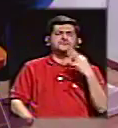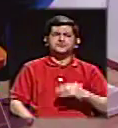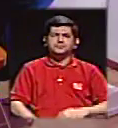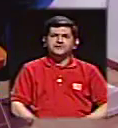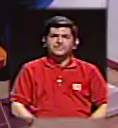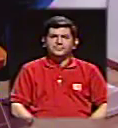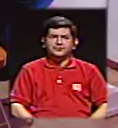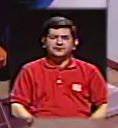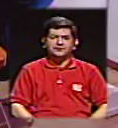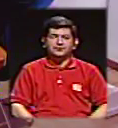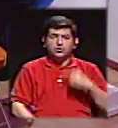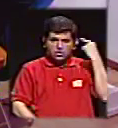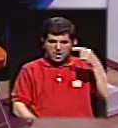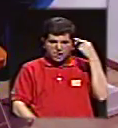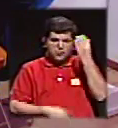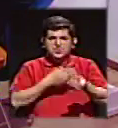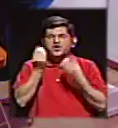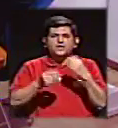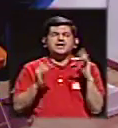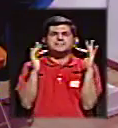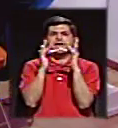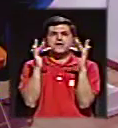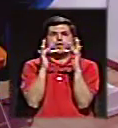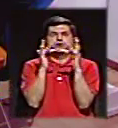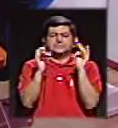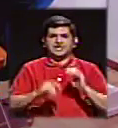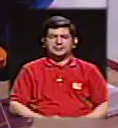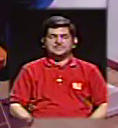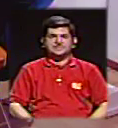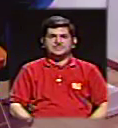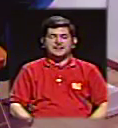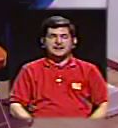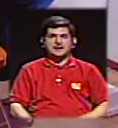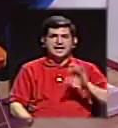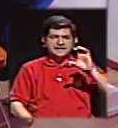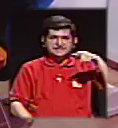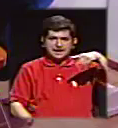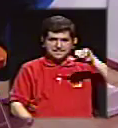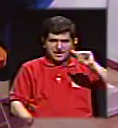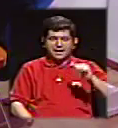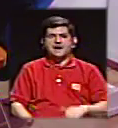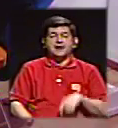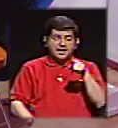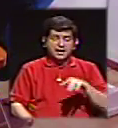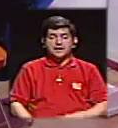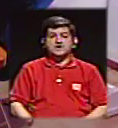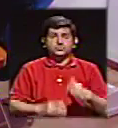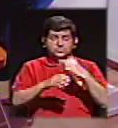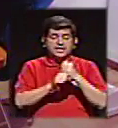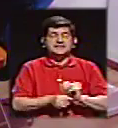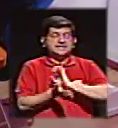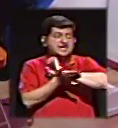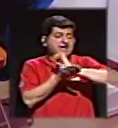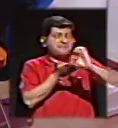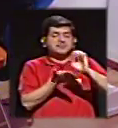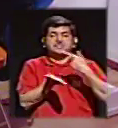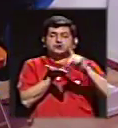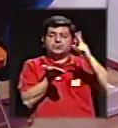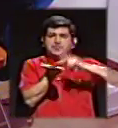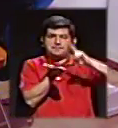¿Cómo hace el gobierno para contactar a los contadores públicos que hacen evasión de impuestos?